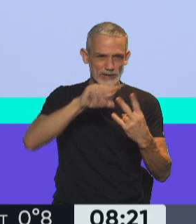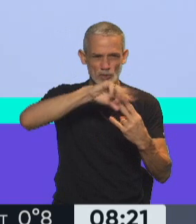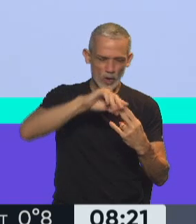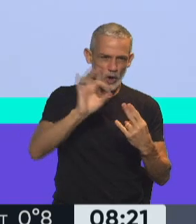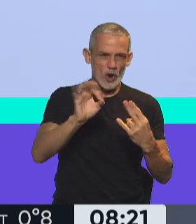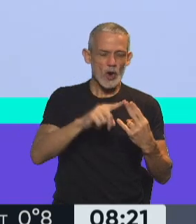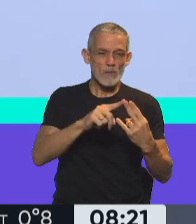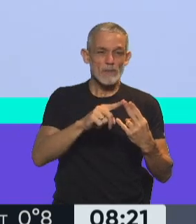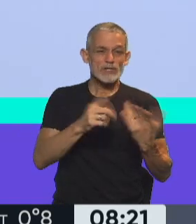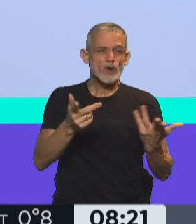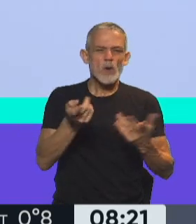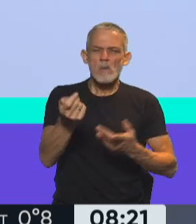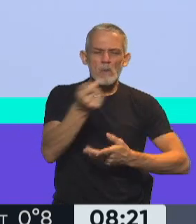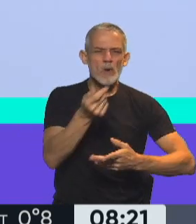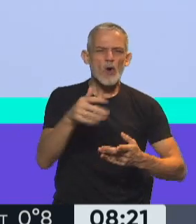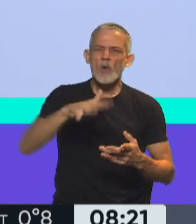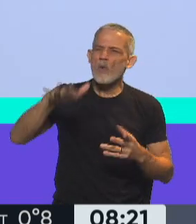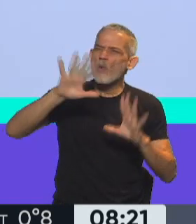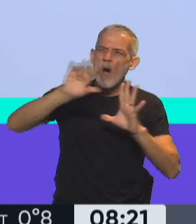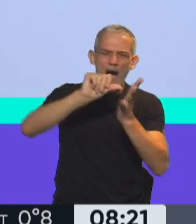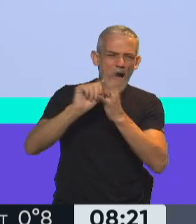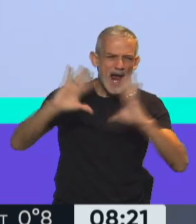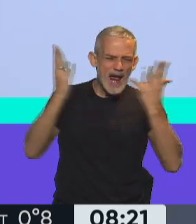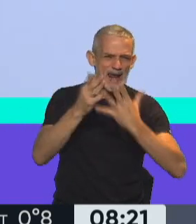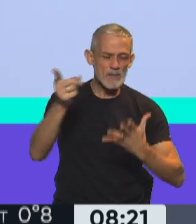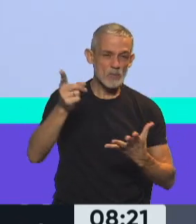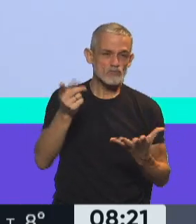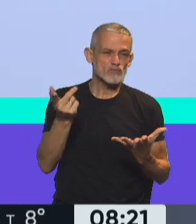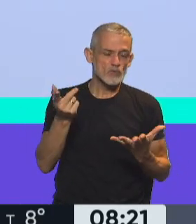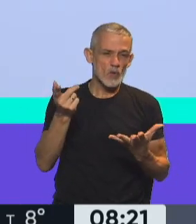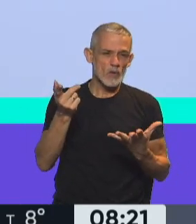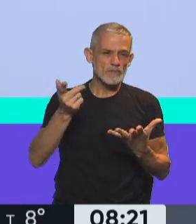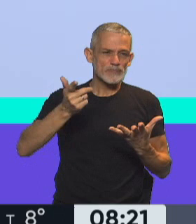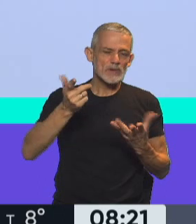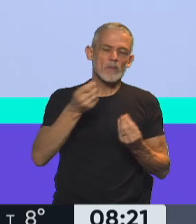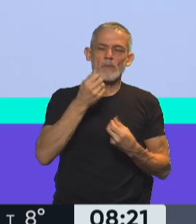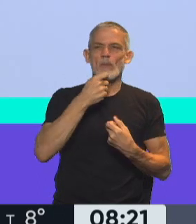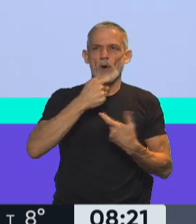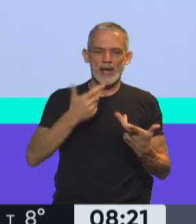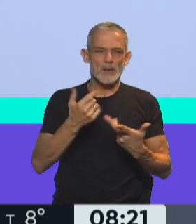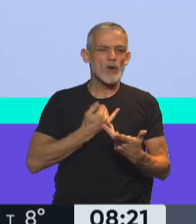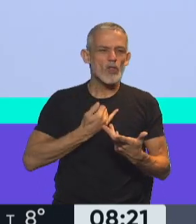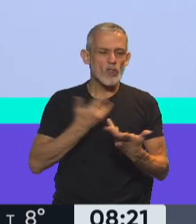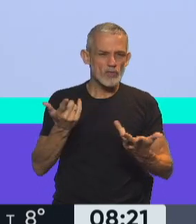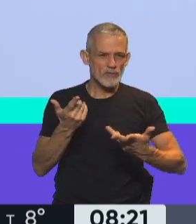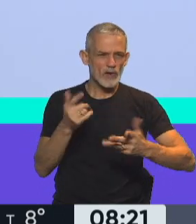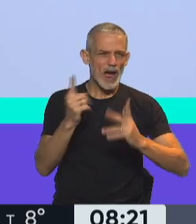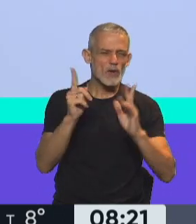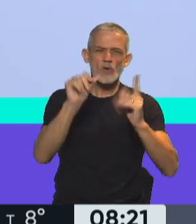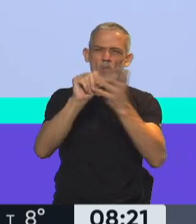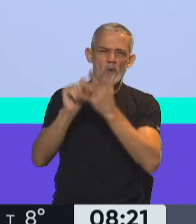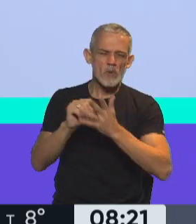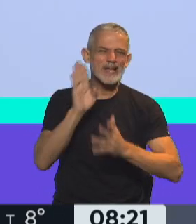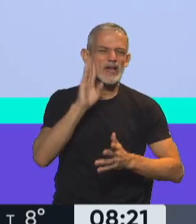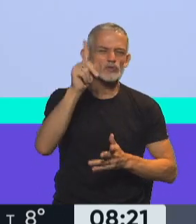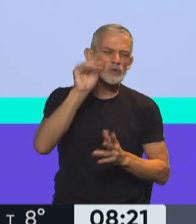al menos las pocas lugares que ha ocurrido este dato o este alcance, como puede ser algunos estados